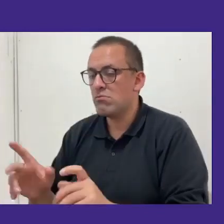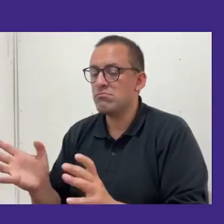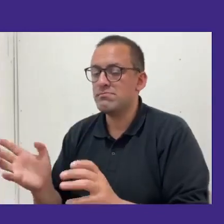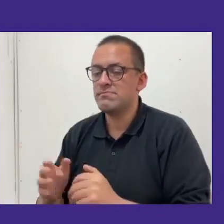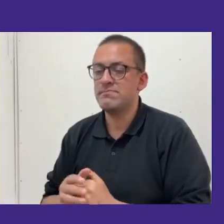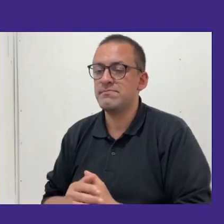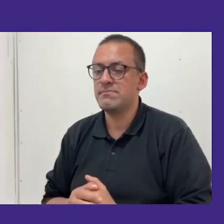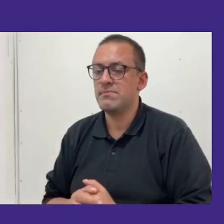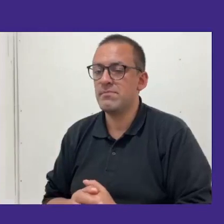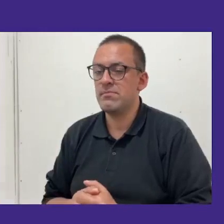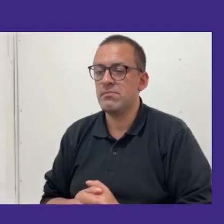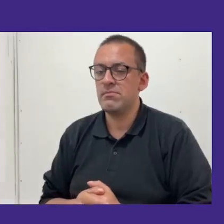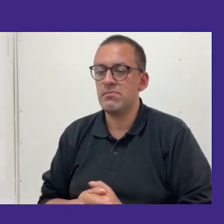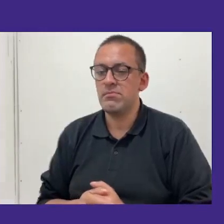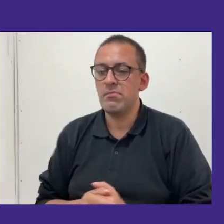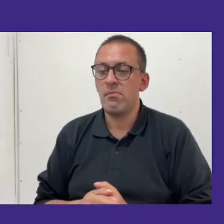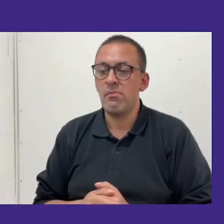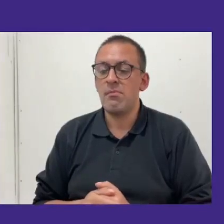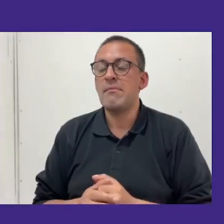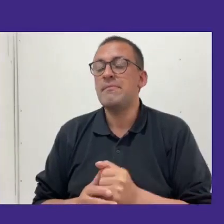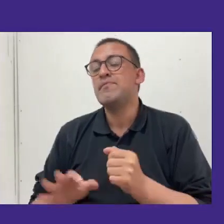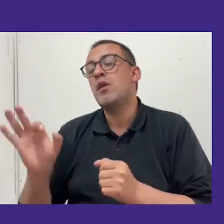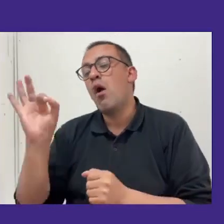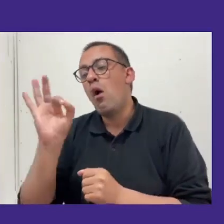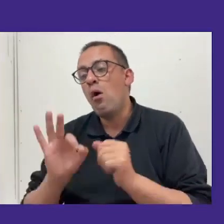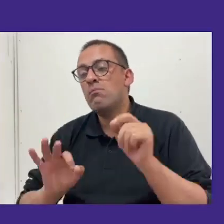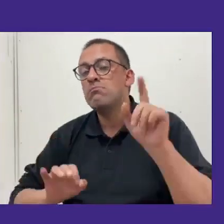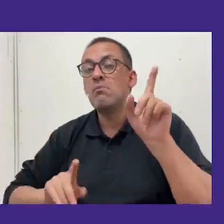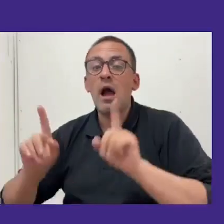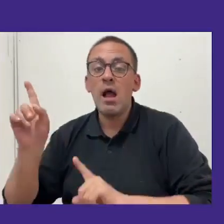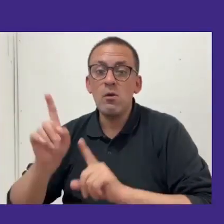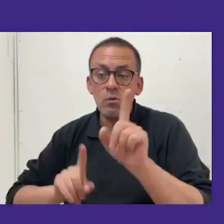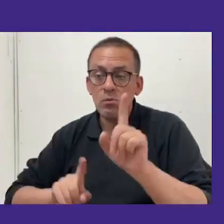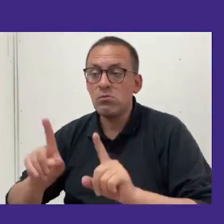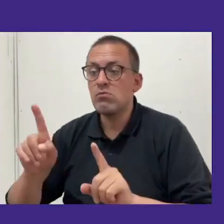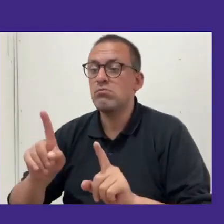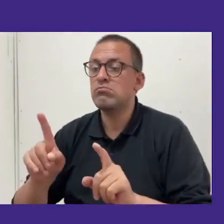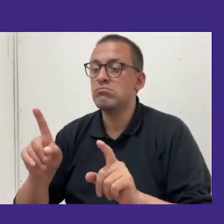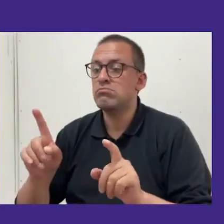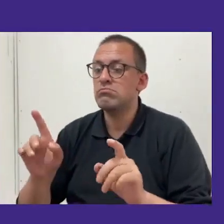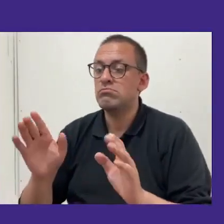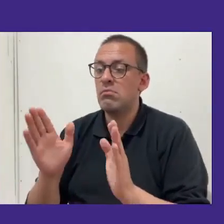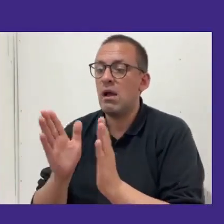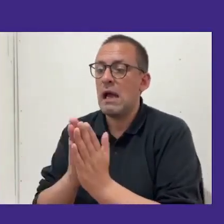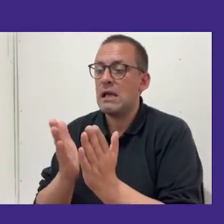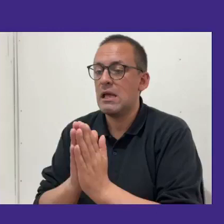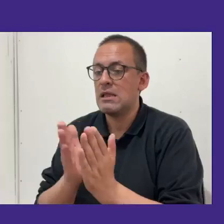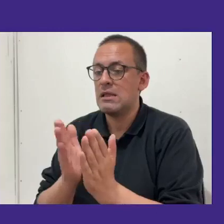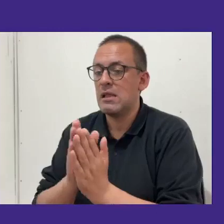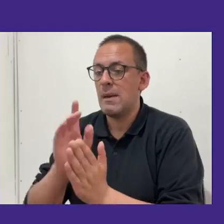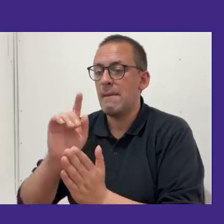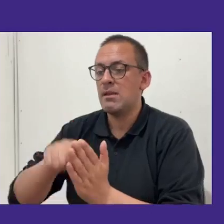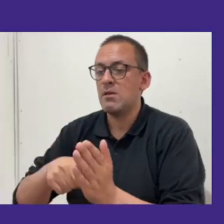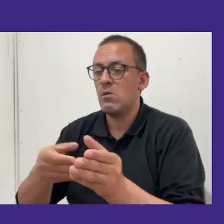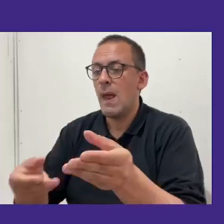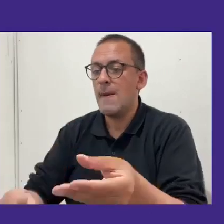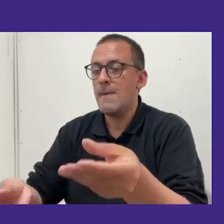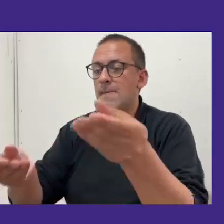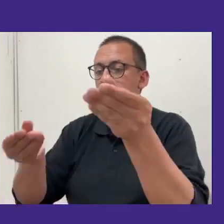etc. Y el segundo acercamiento, en ambos fue la agenda de la matrícula, que nos llamó la atención,